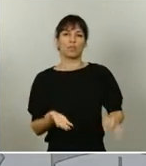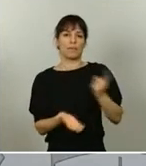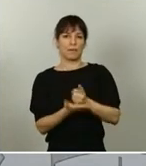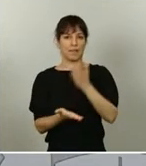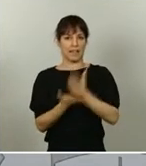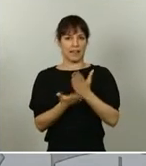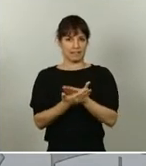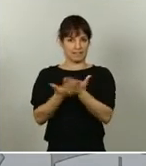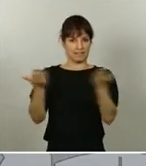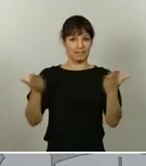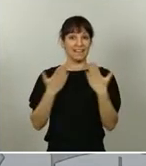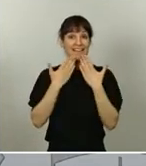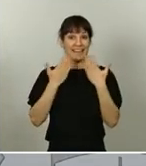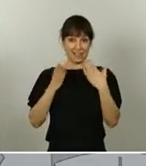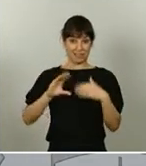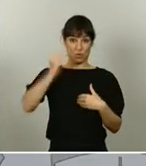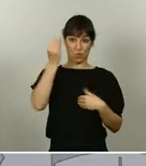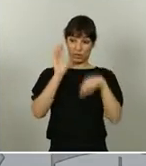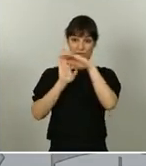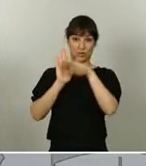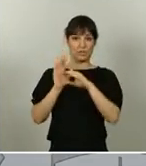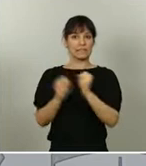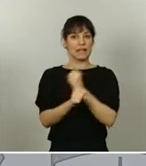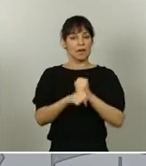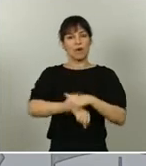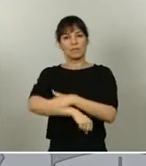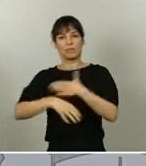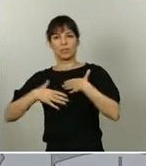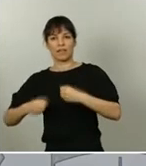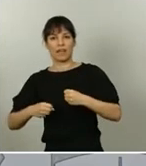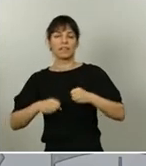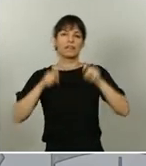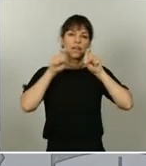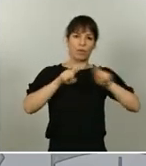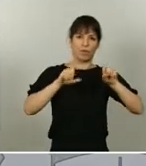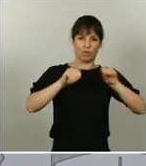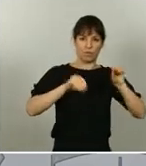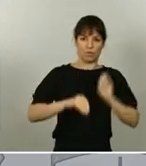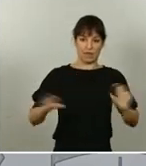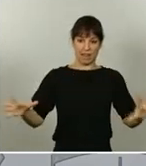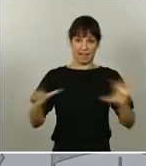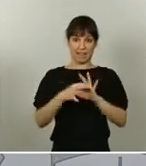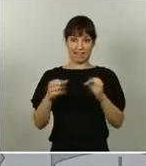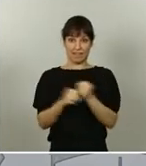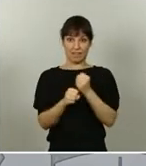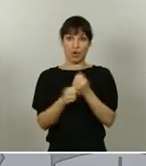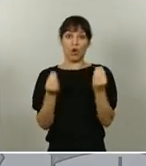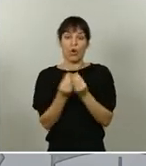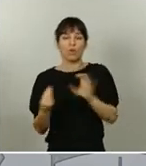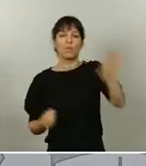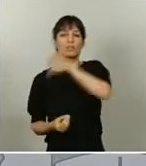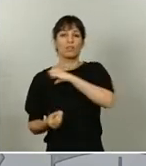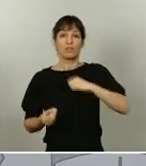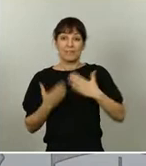y al trabajo conjunto que está haciendo el Ministerio de Sanidad, el Ministerio de Educación y Formación Profesional, junto con las comunidades autónomas, esa vuelta